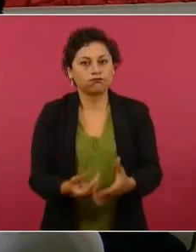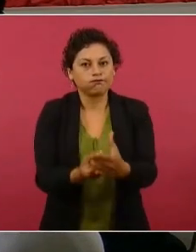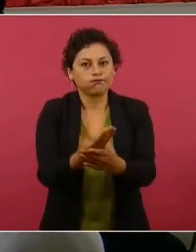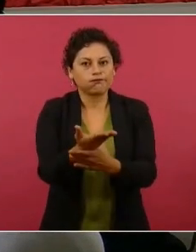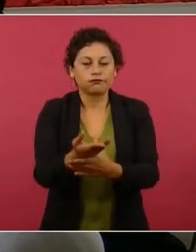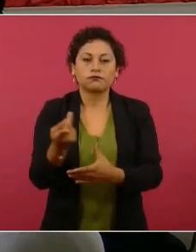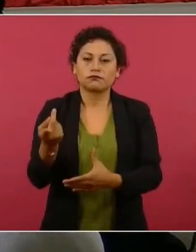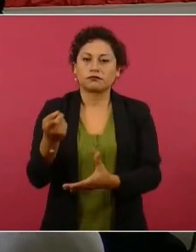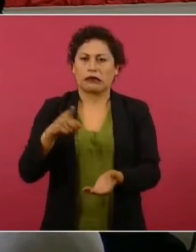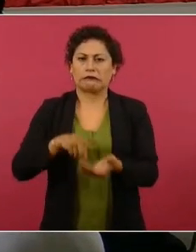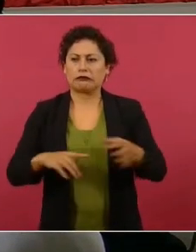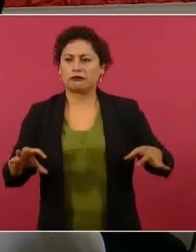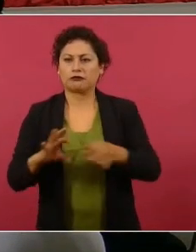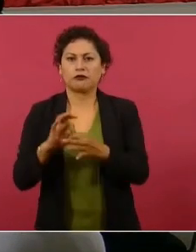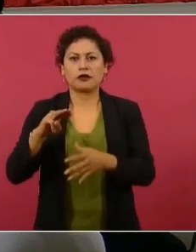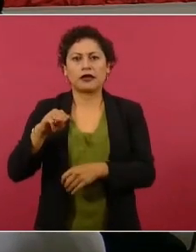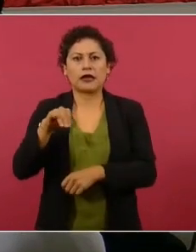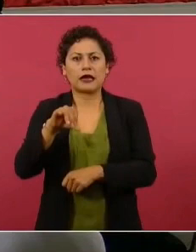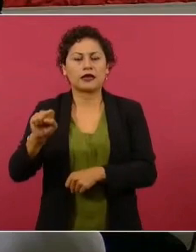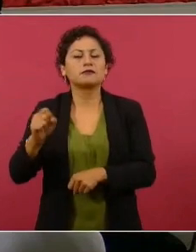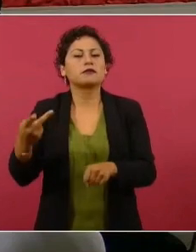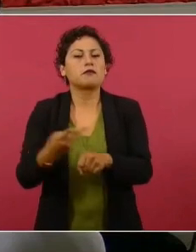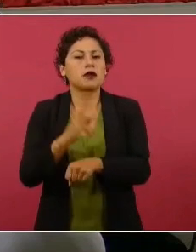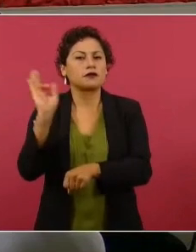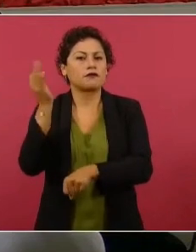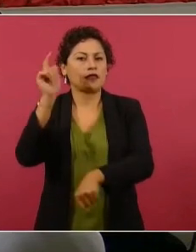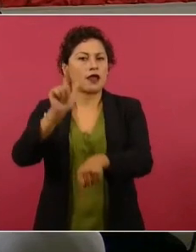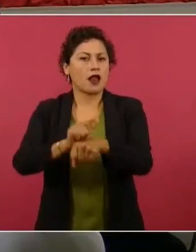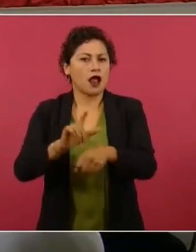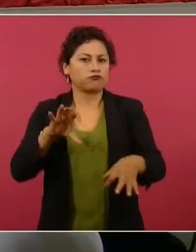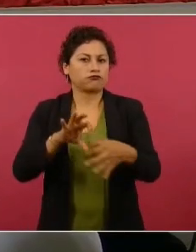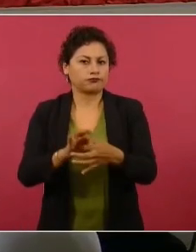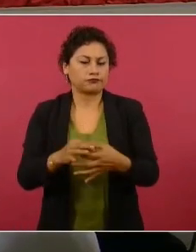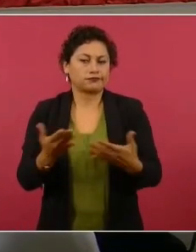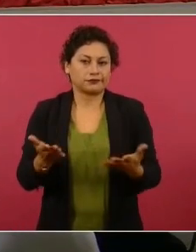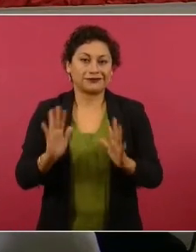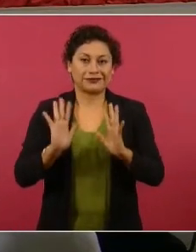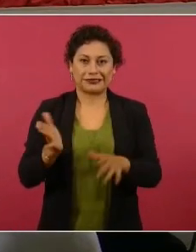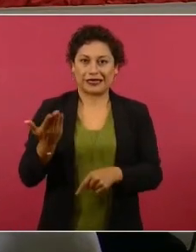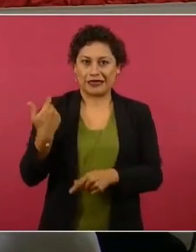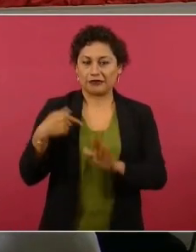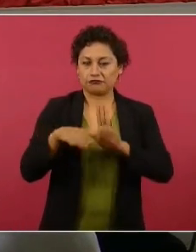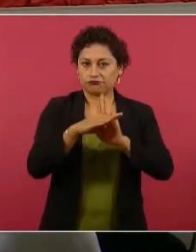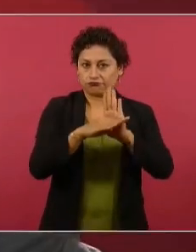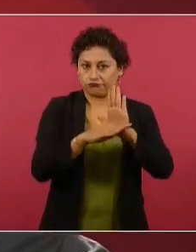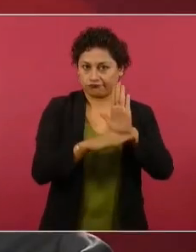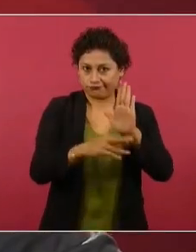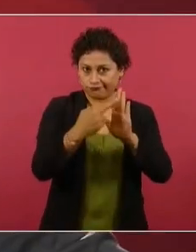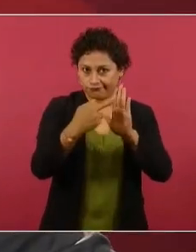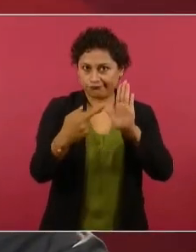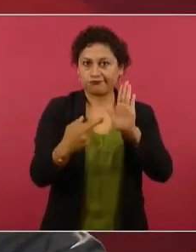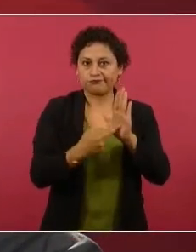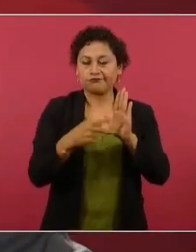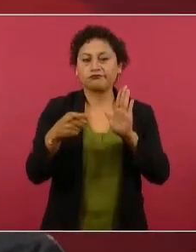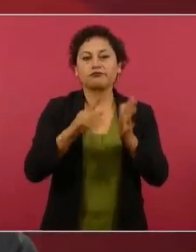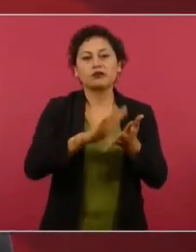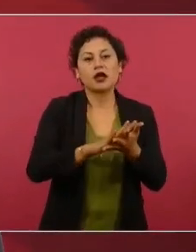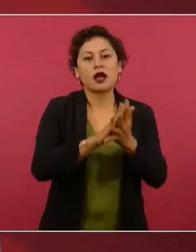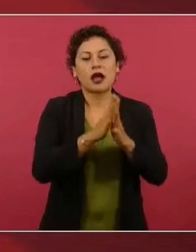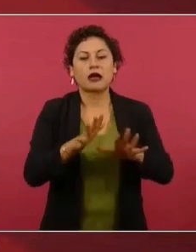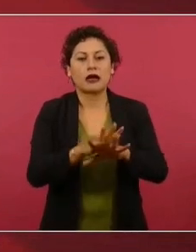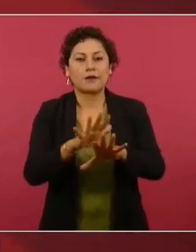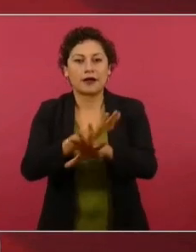proceso de federalización. Ya hemos escuchado la parte del marco normativo y cómo se está modificando la esfera científica, de investigación